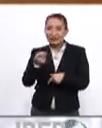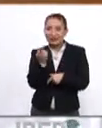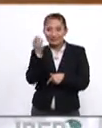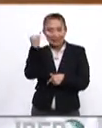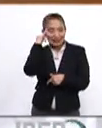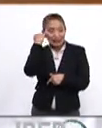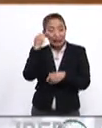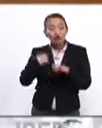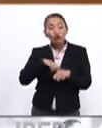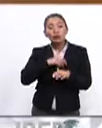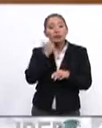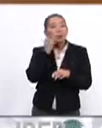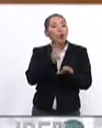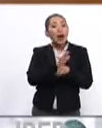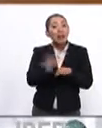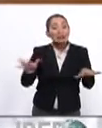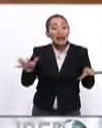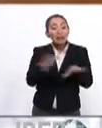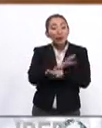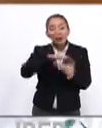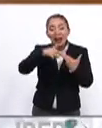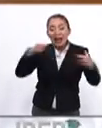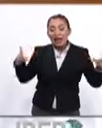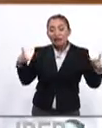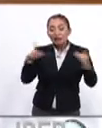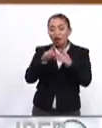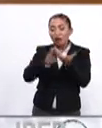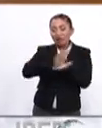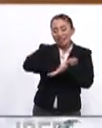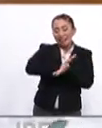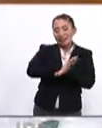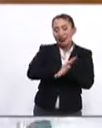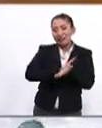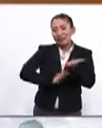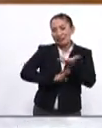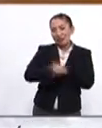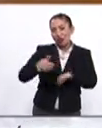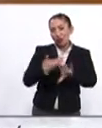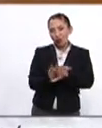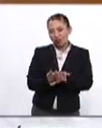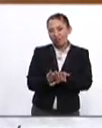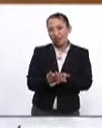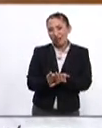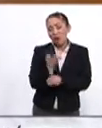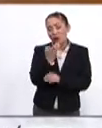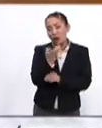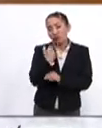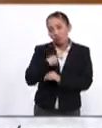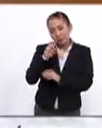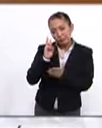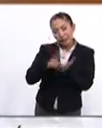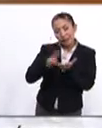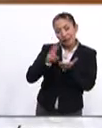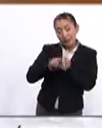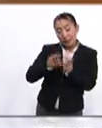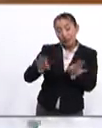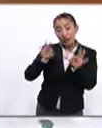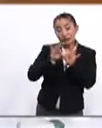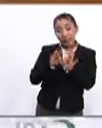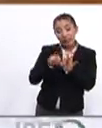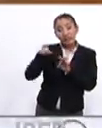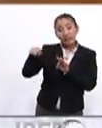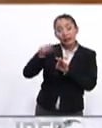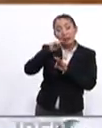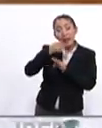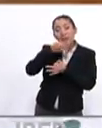porque lo que nosotros queremos es cambiar las relaciones de discriminación y racismo y en ese sentido hemos valorado que es importante